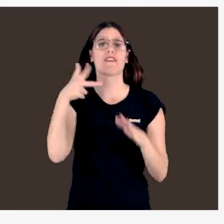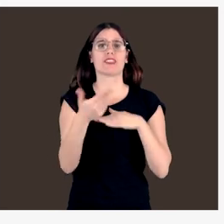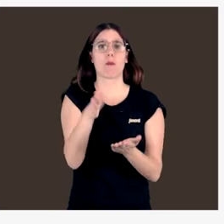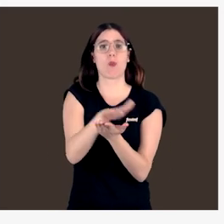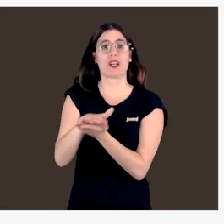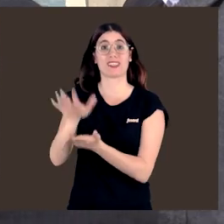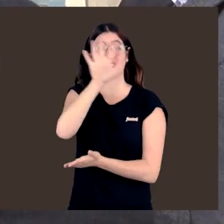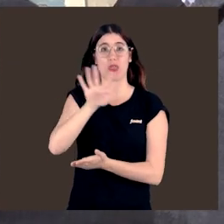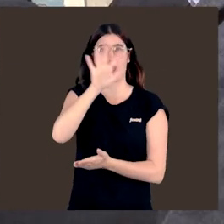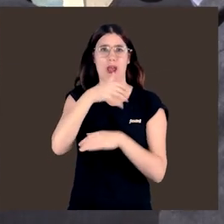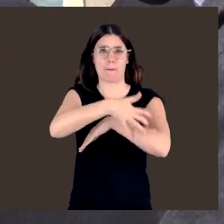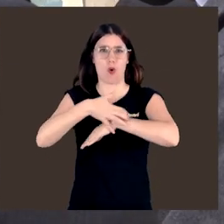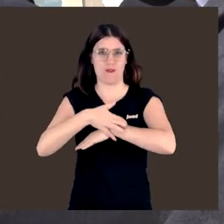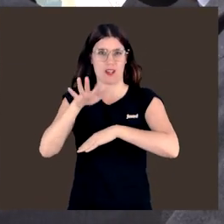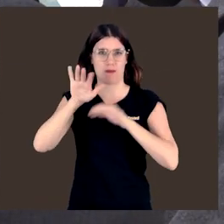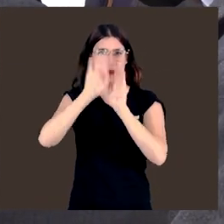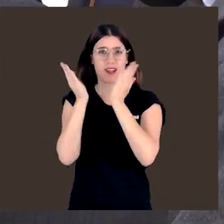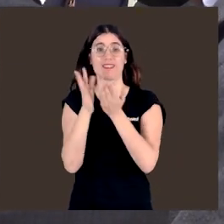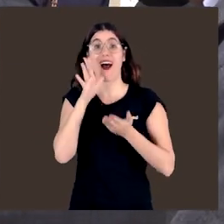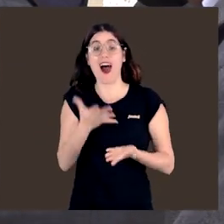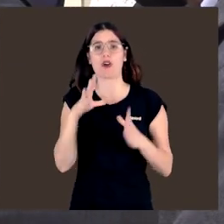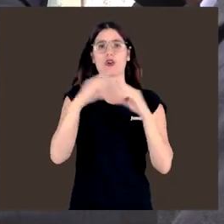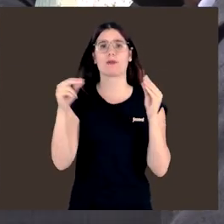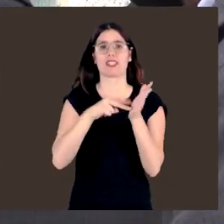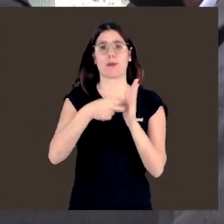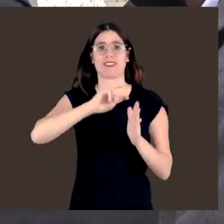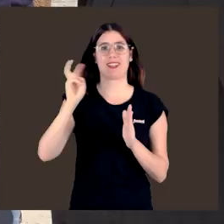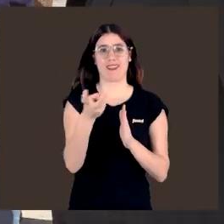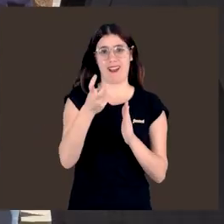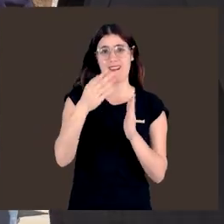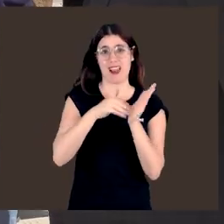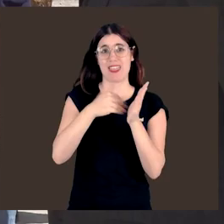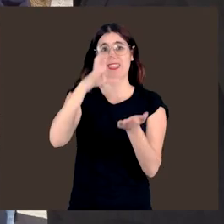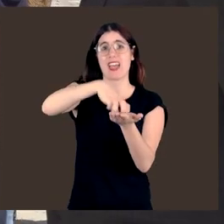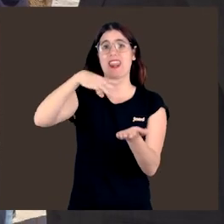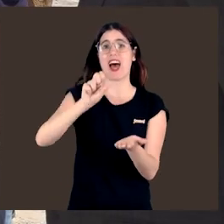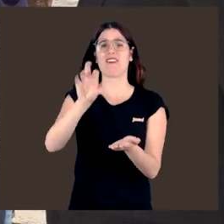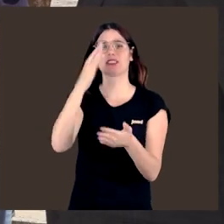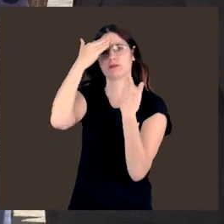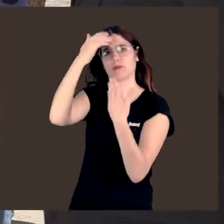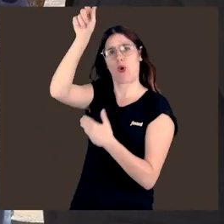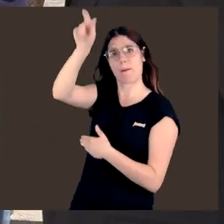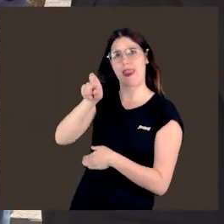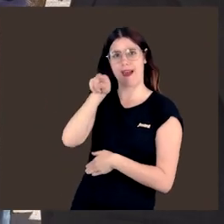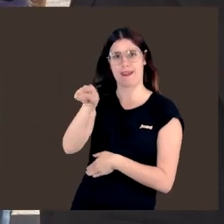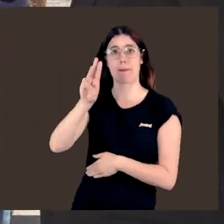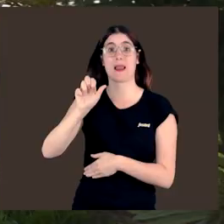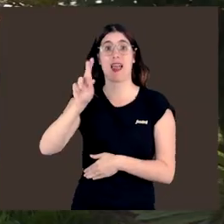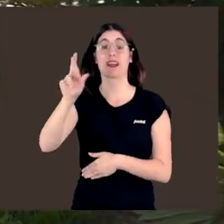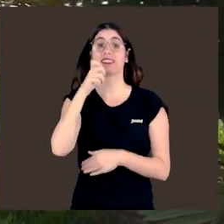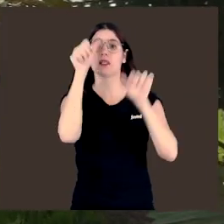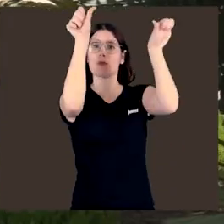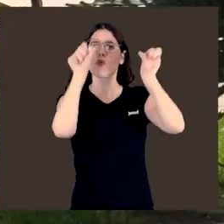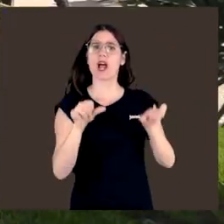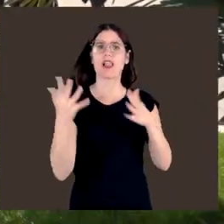desfavorecidas del planeta. A ella le rinden ahora homenaje la Universitat Politècnica de València y las naves en su proyecto Dones de Ciencia, con este mural